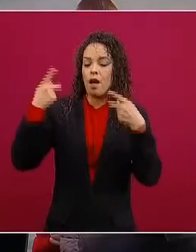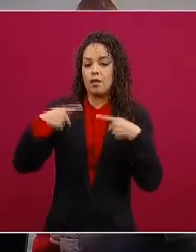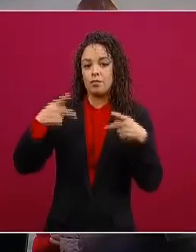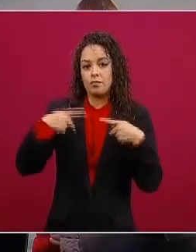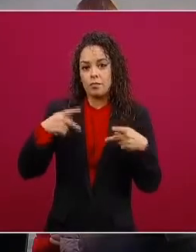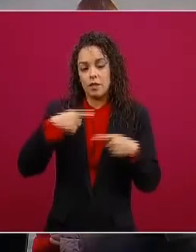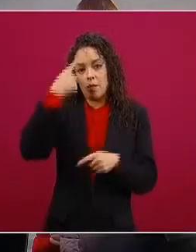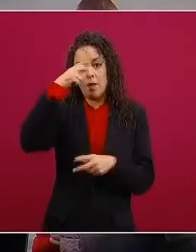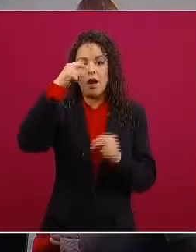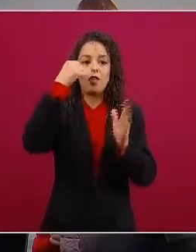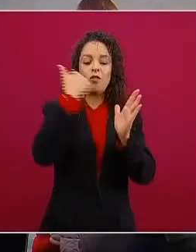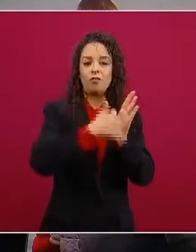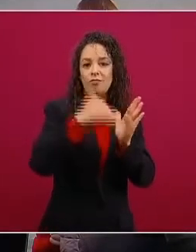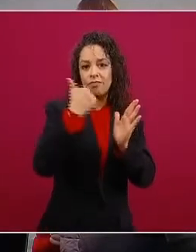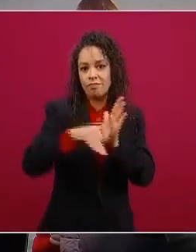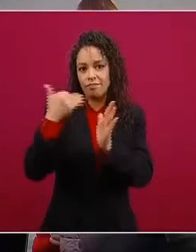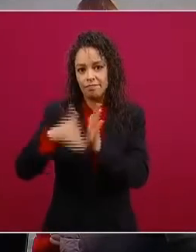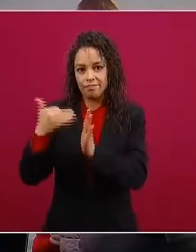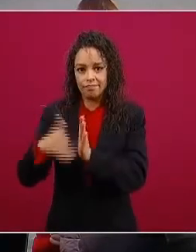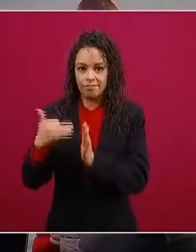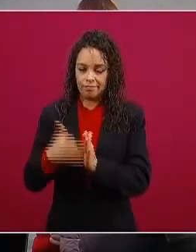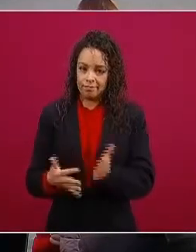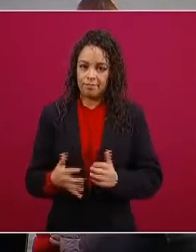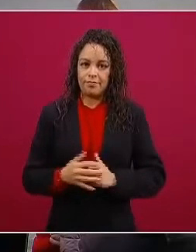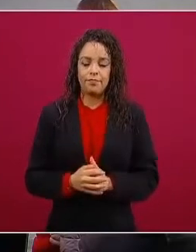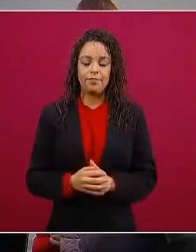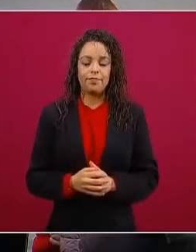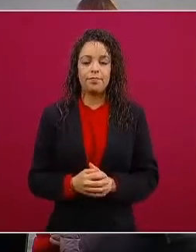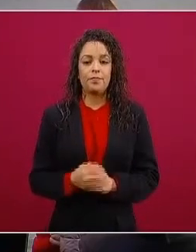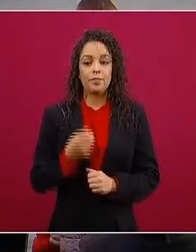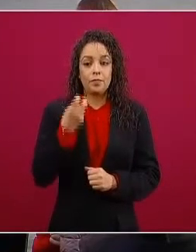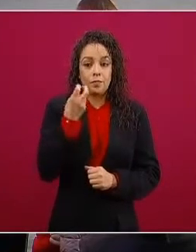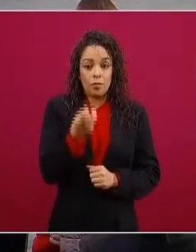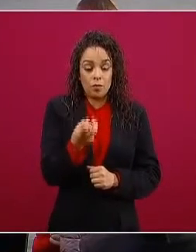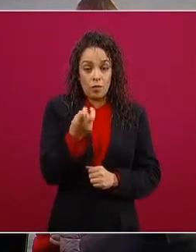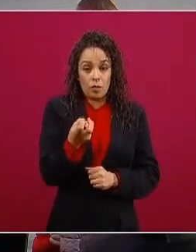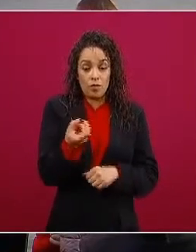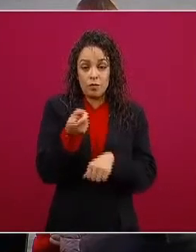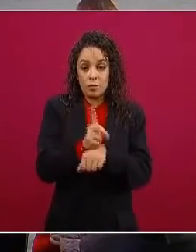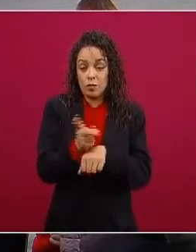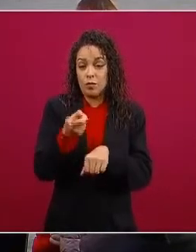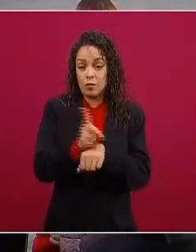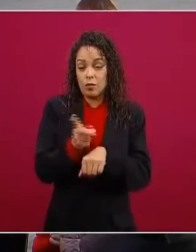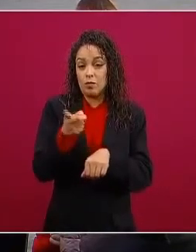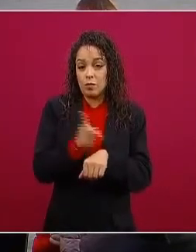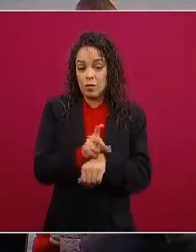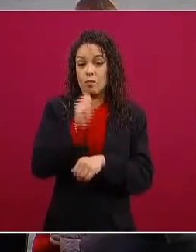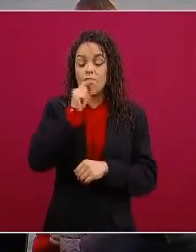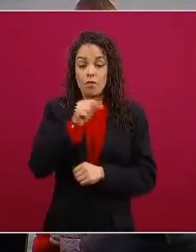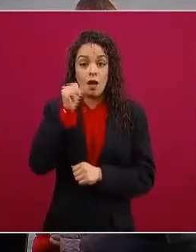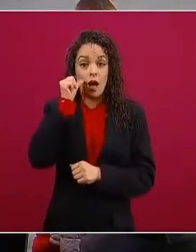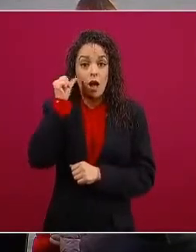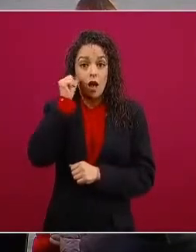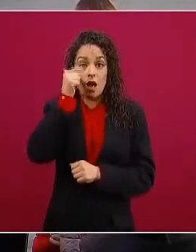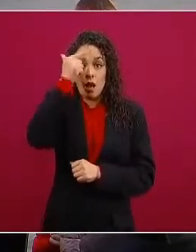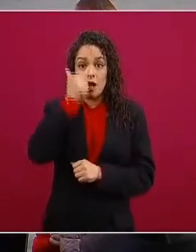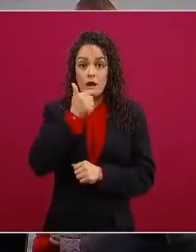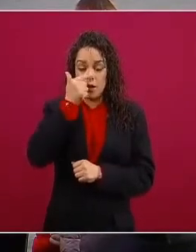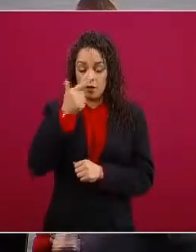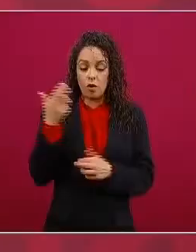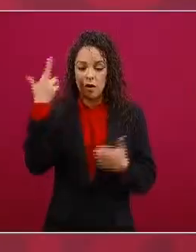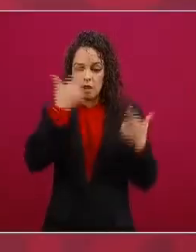estamos todas las noches ayer lo hicimos haciendo la revisión